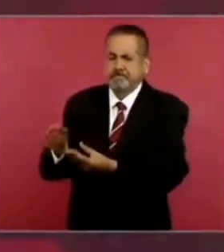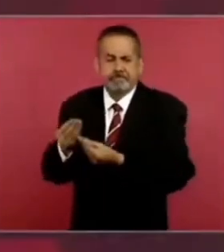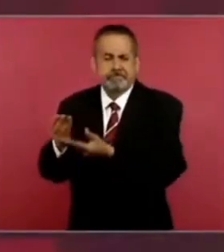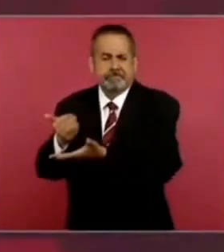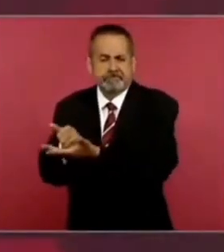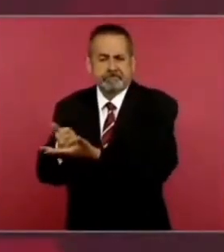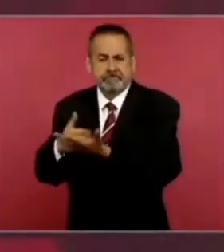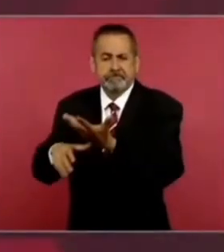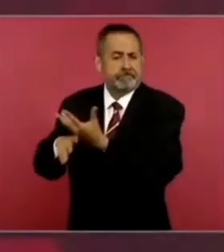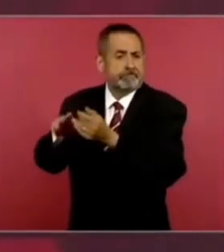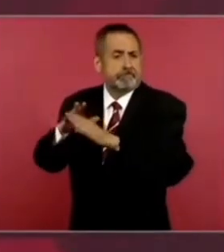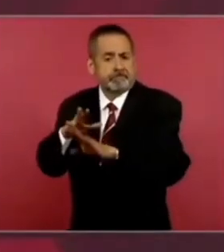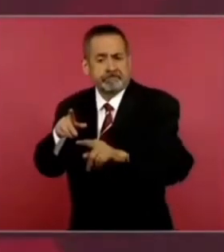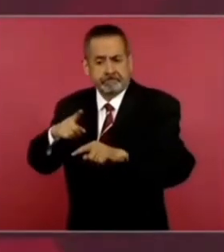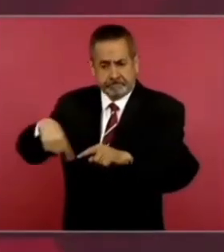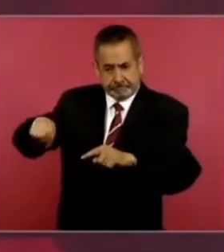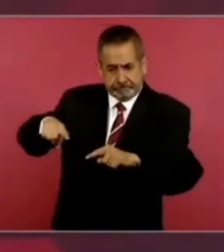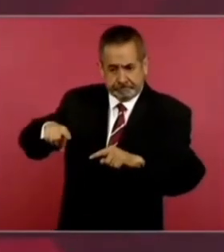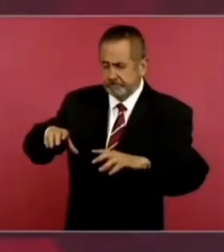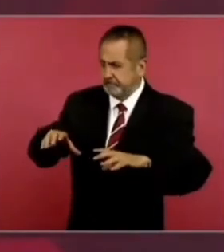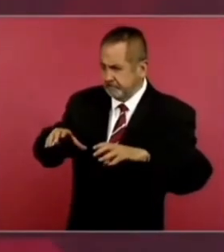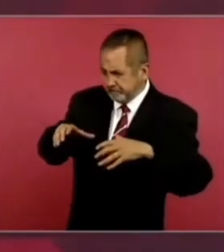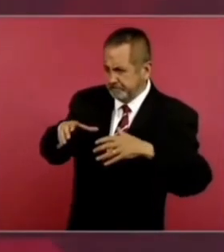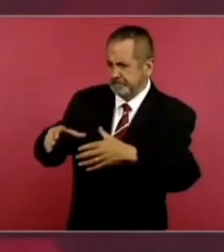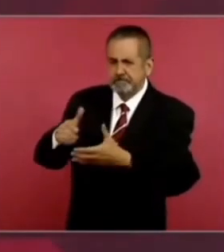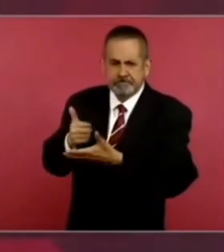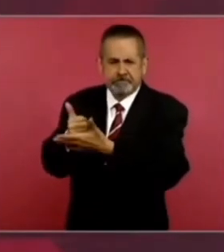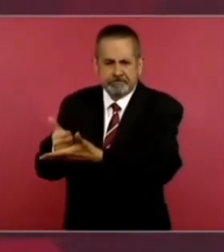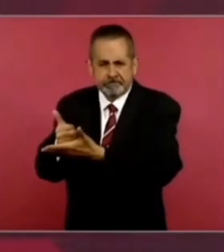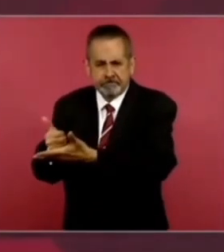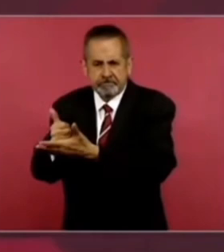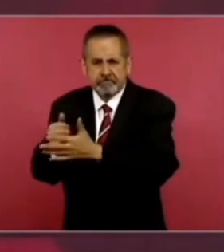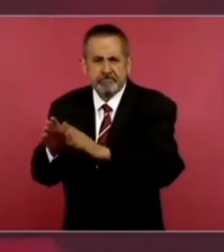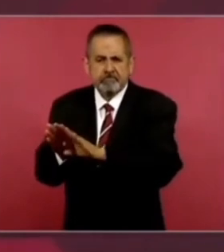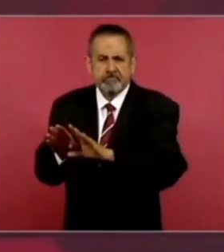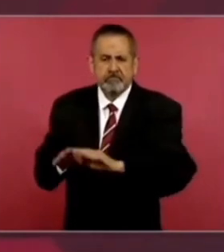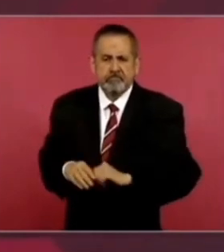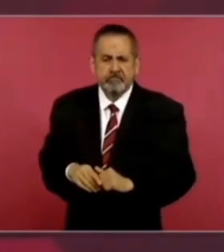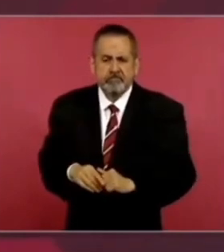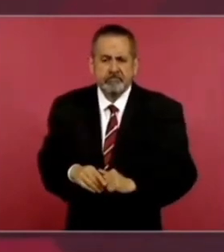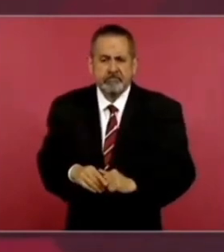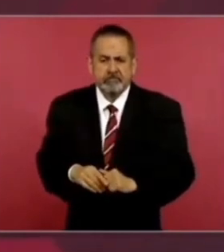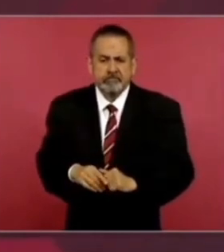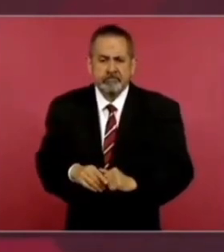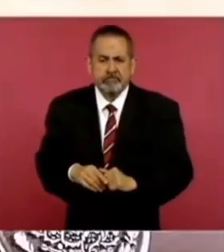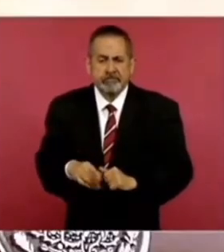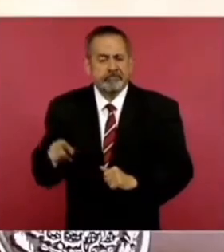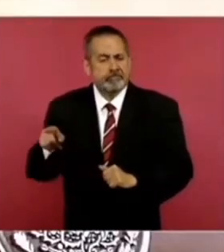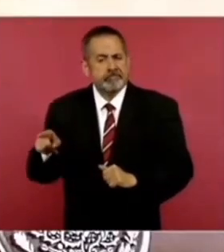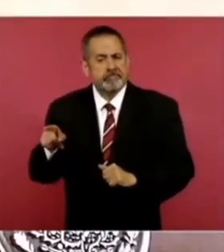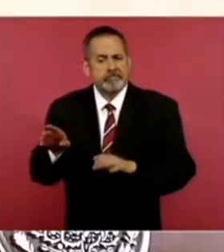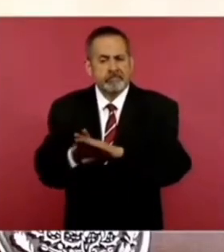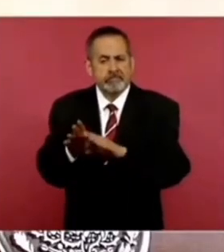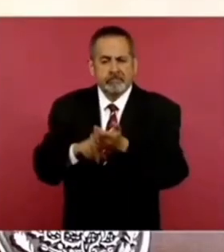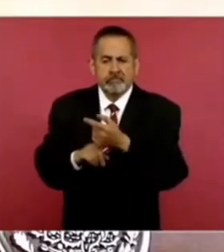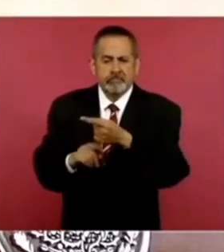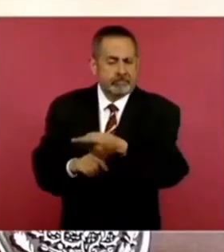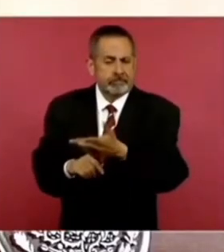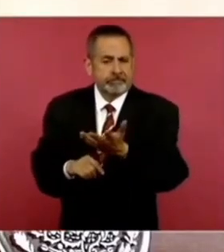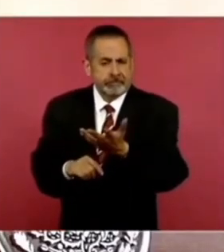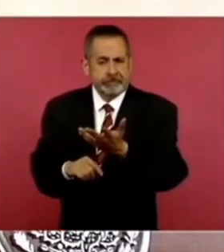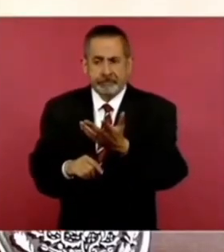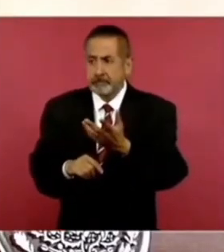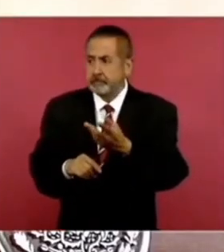migrantes y no hay desbordamiento a pesar